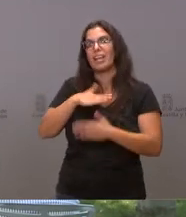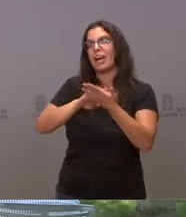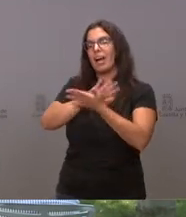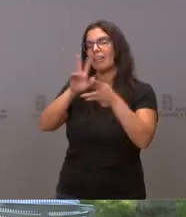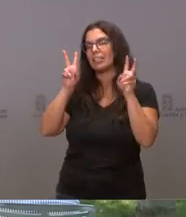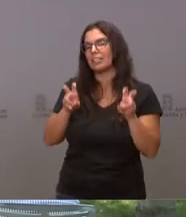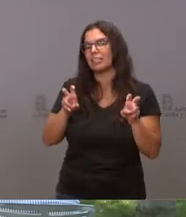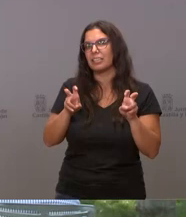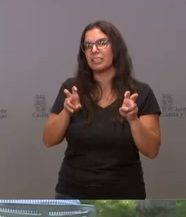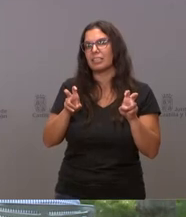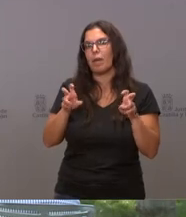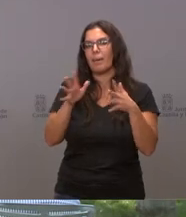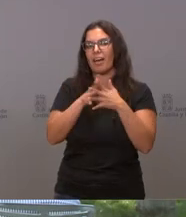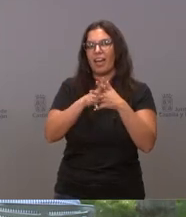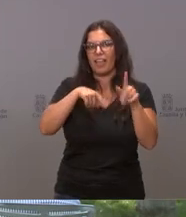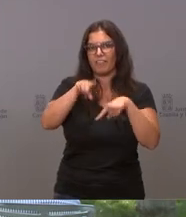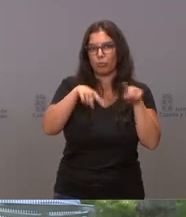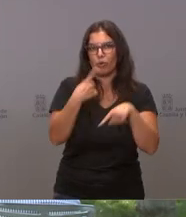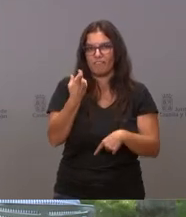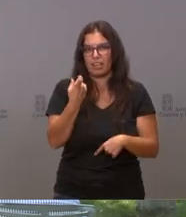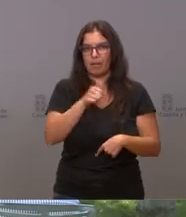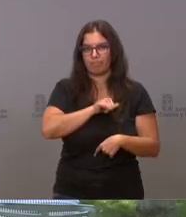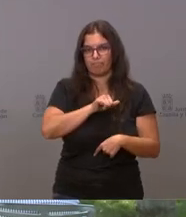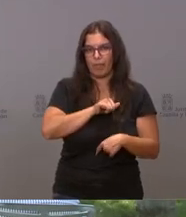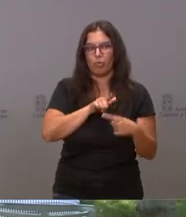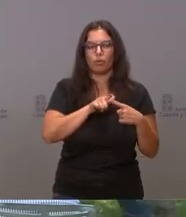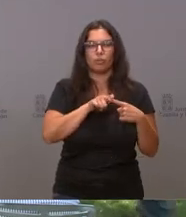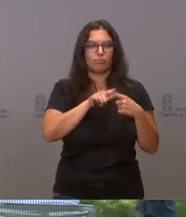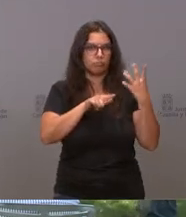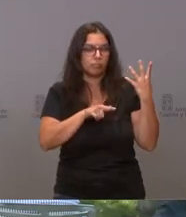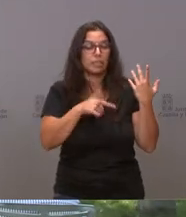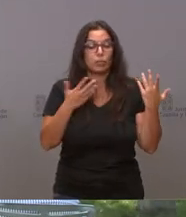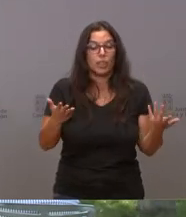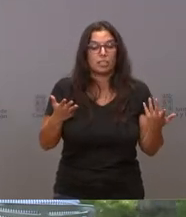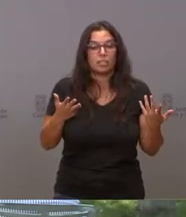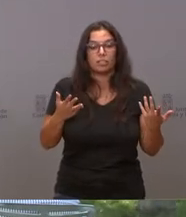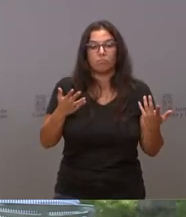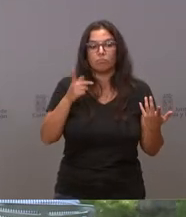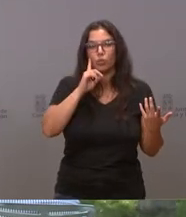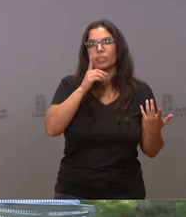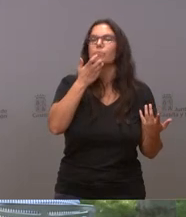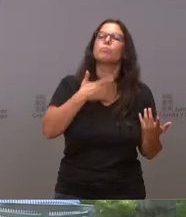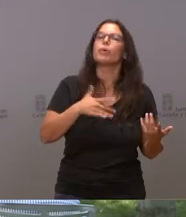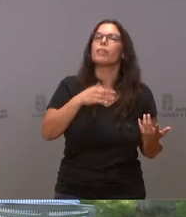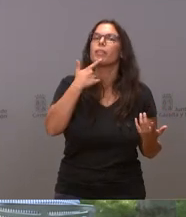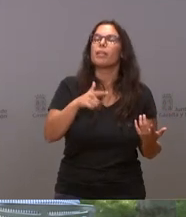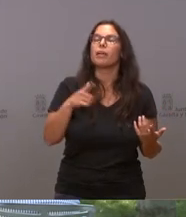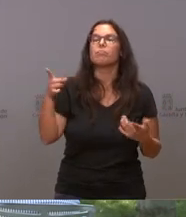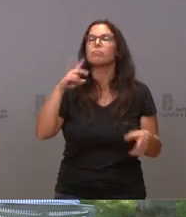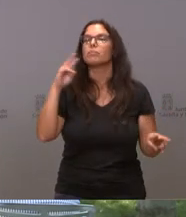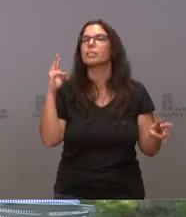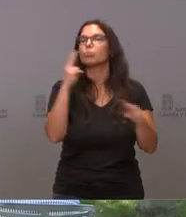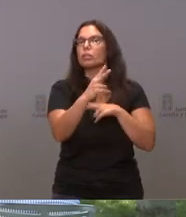esas infraestructuras pendientes que tenemos en la comunidad. No sé si me podría decir qué espera que